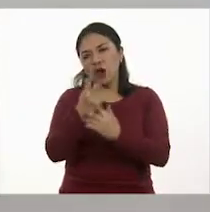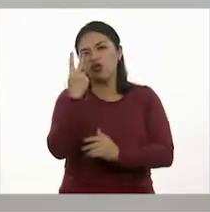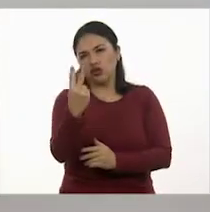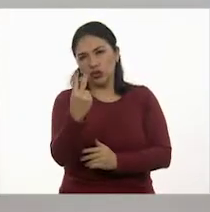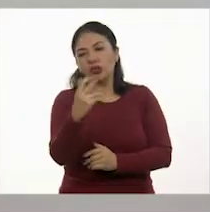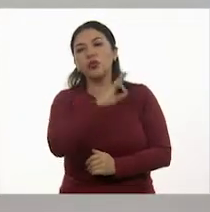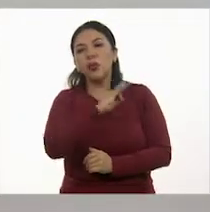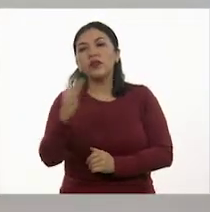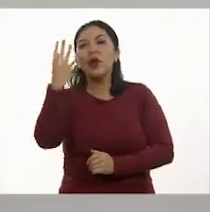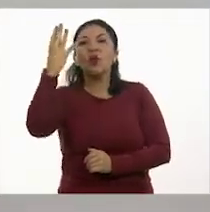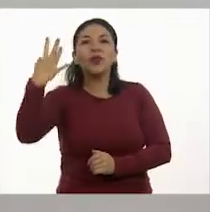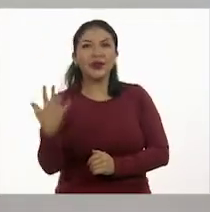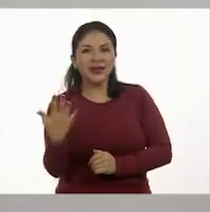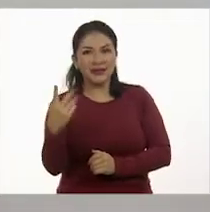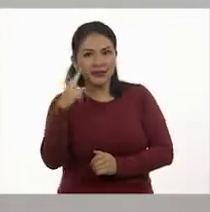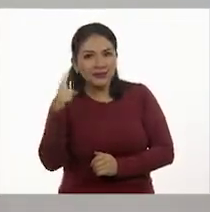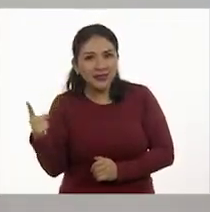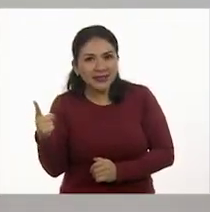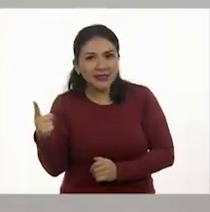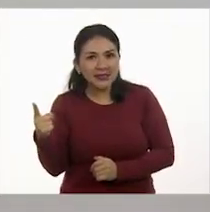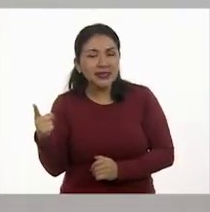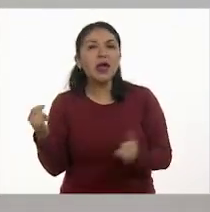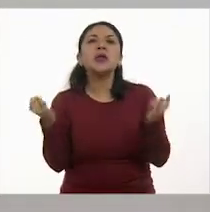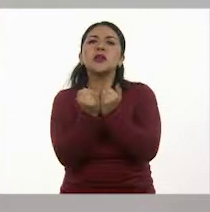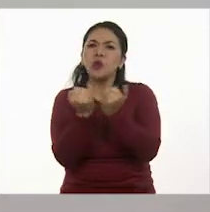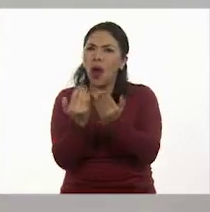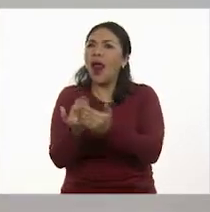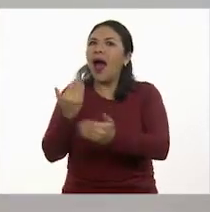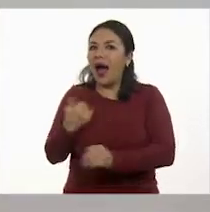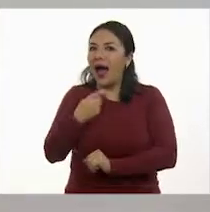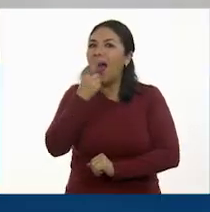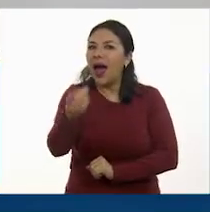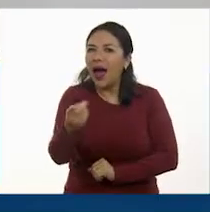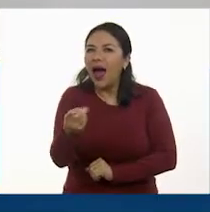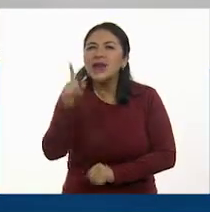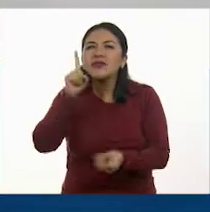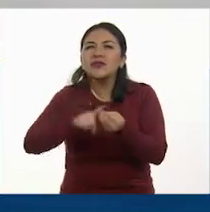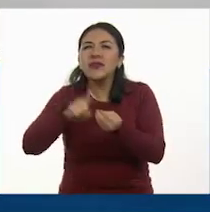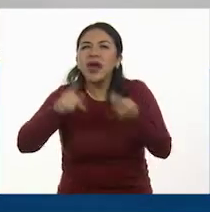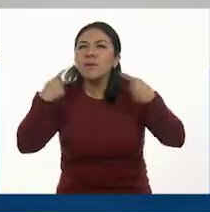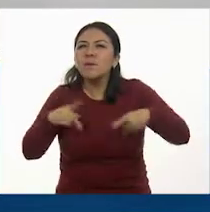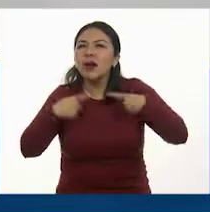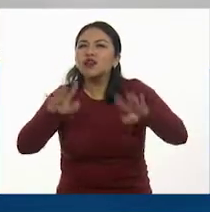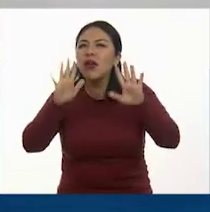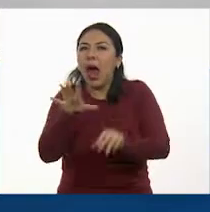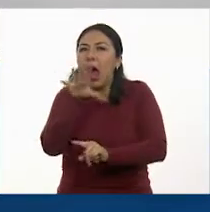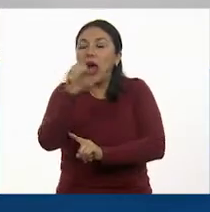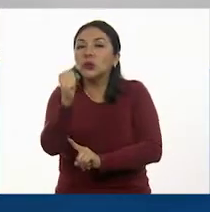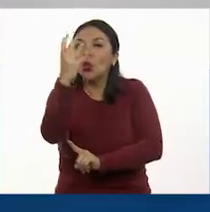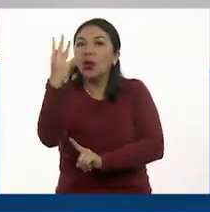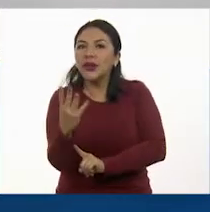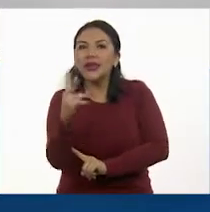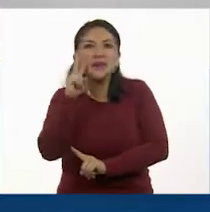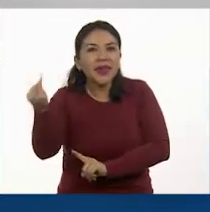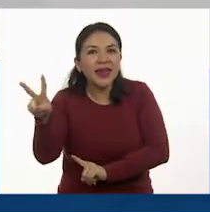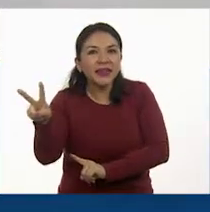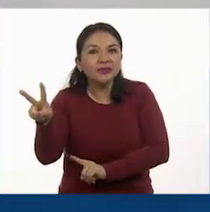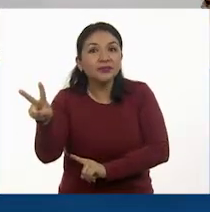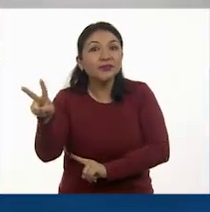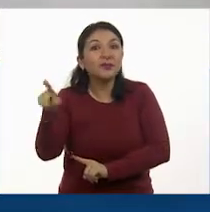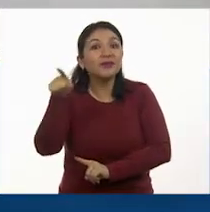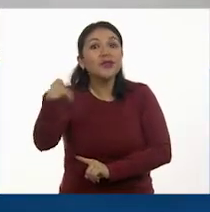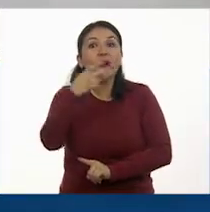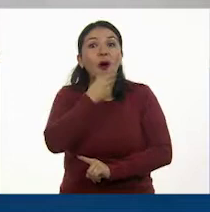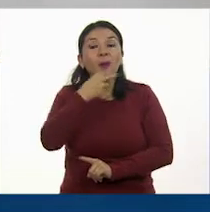décimos es cuatro quintos. Y también ya habíamos dicho que alguien ya había llegado al cuatro quintos. Ya. Don